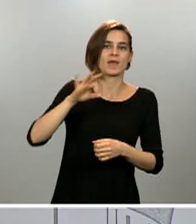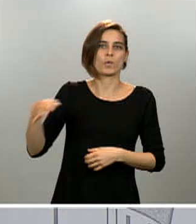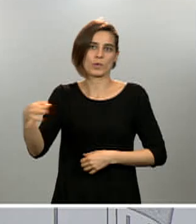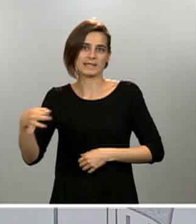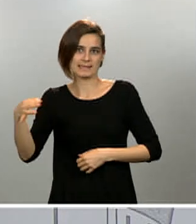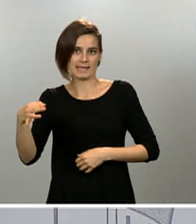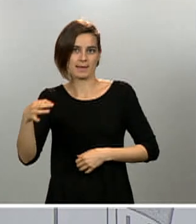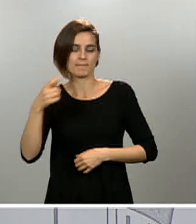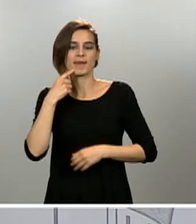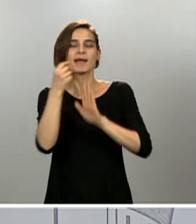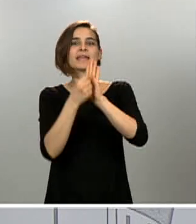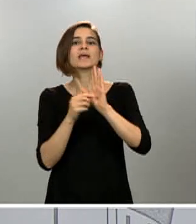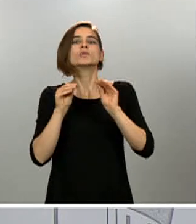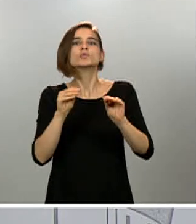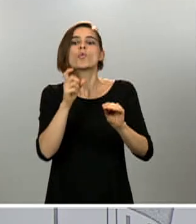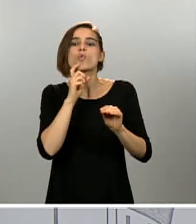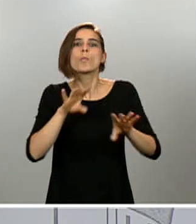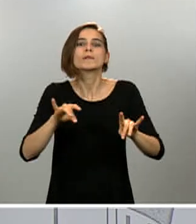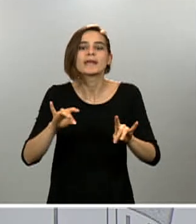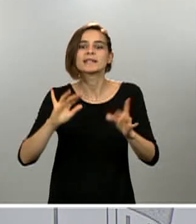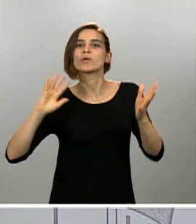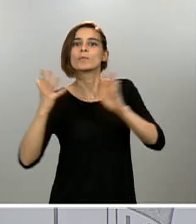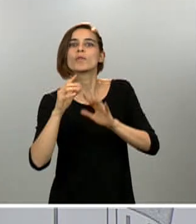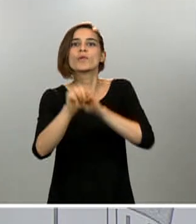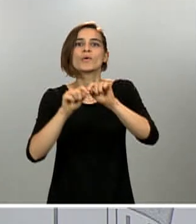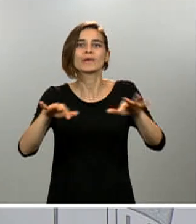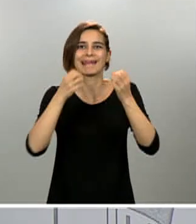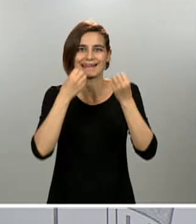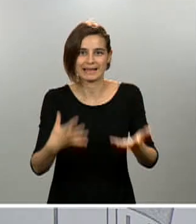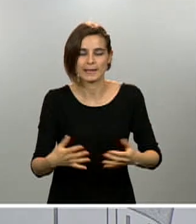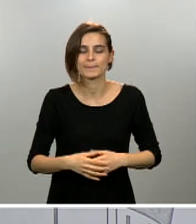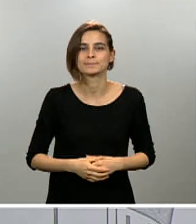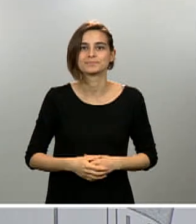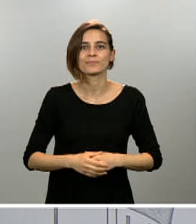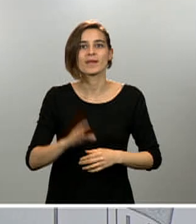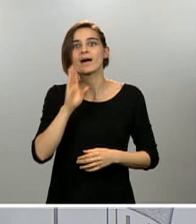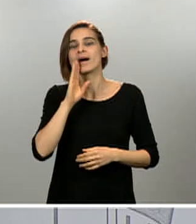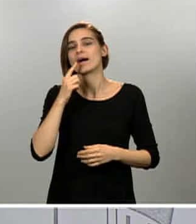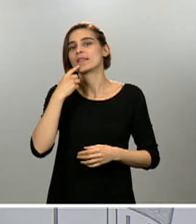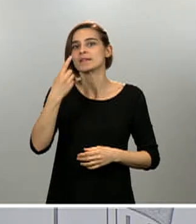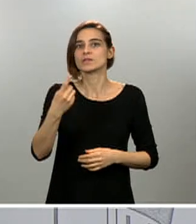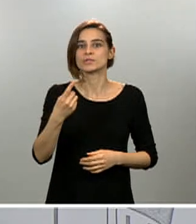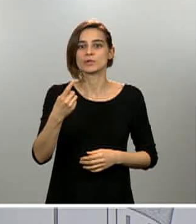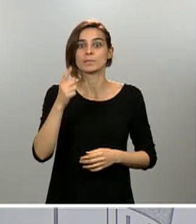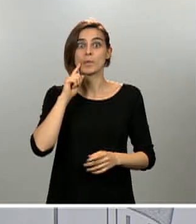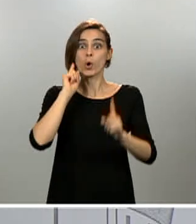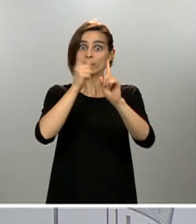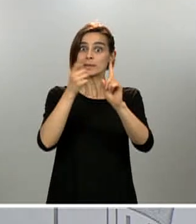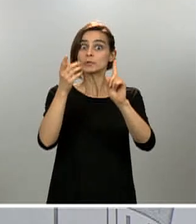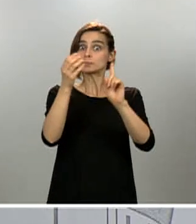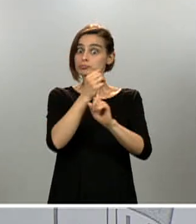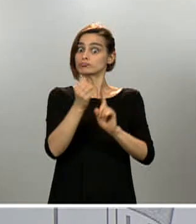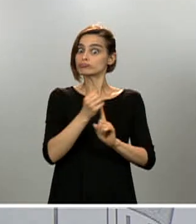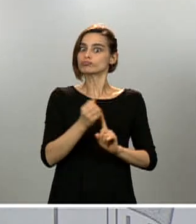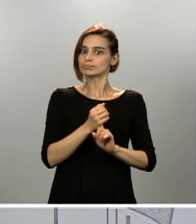antes que cuando vamos consiguiendo objetivos estamos en disposición de anunciar medidas de alivio. Hay una